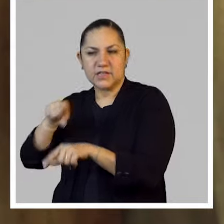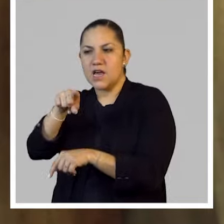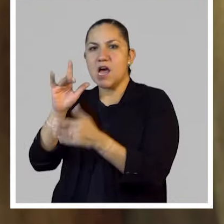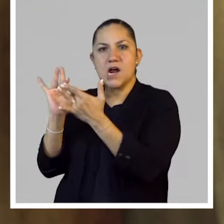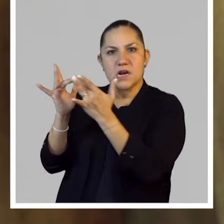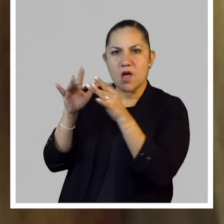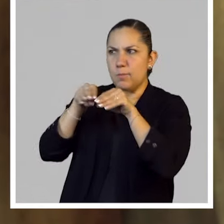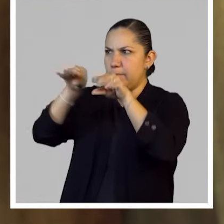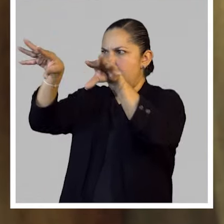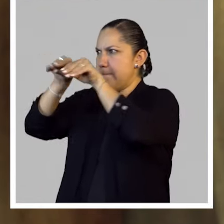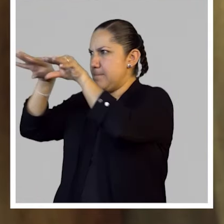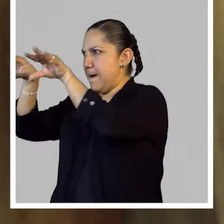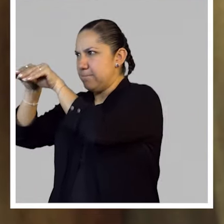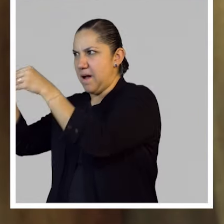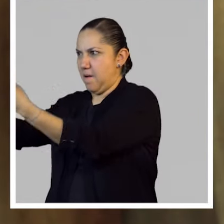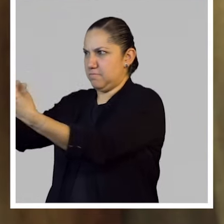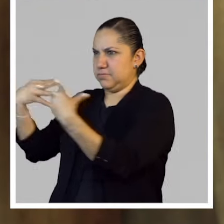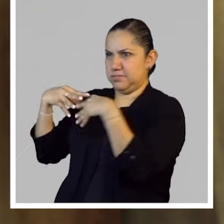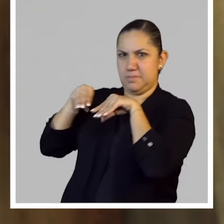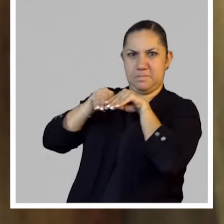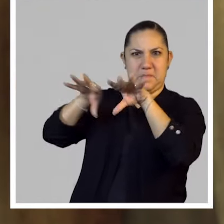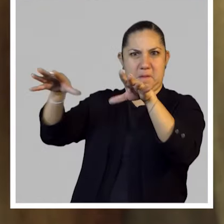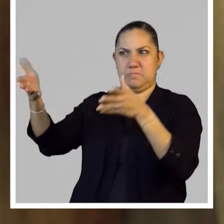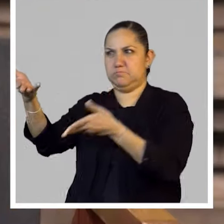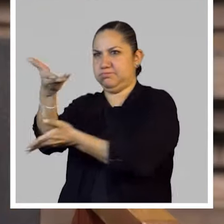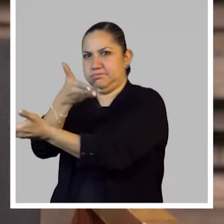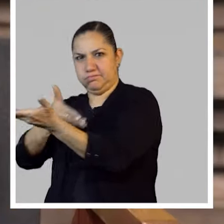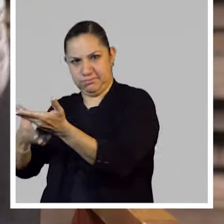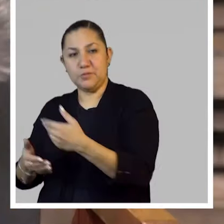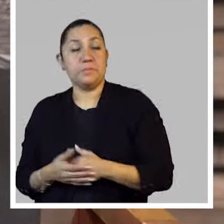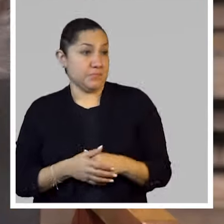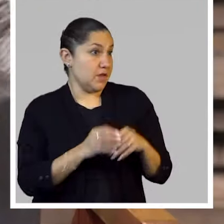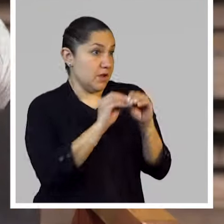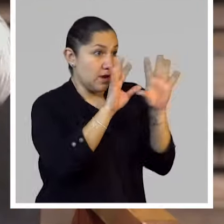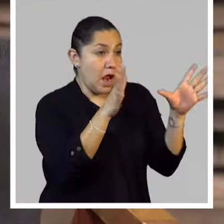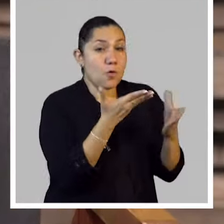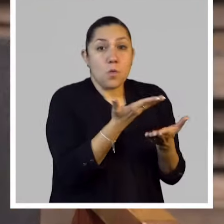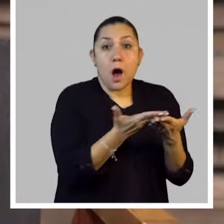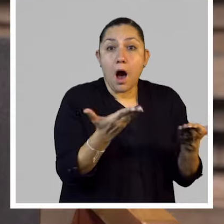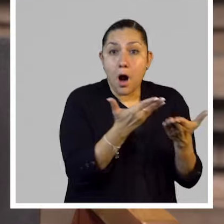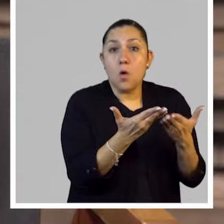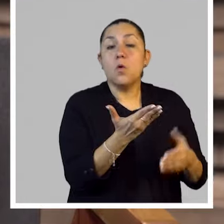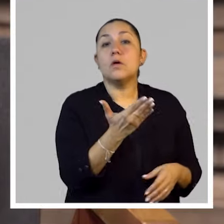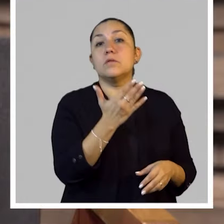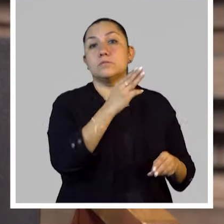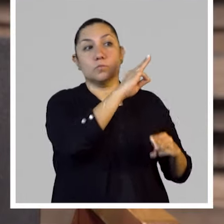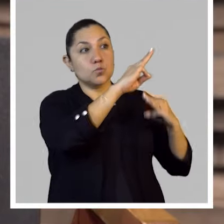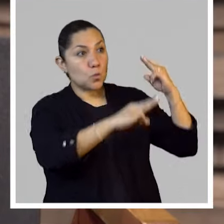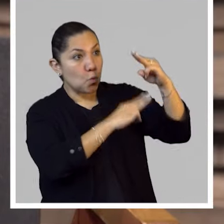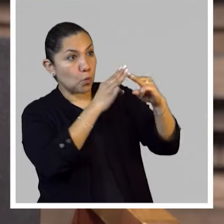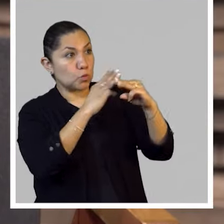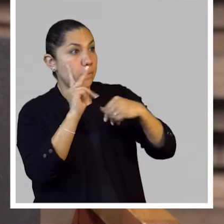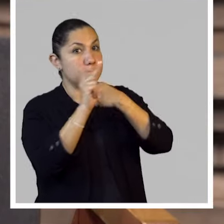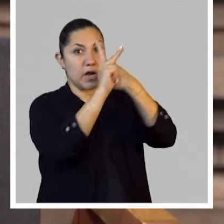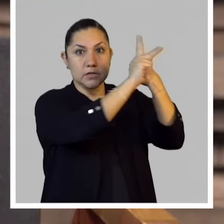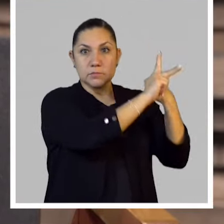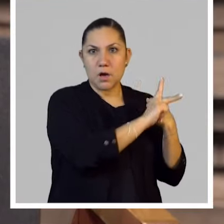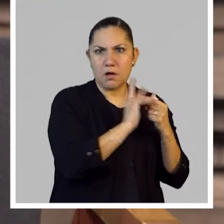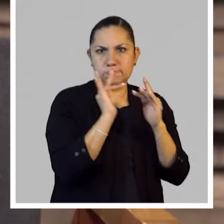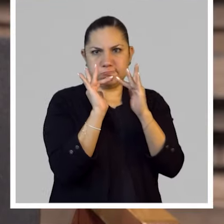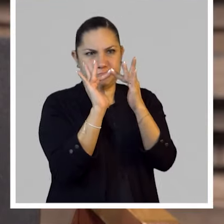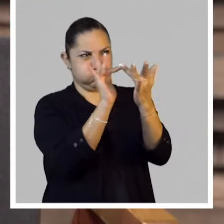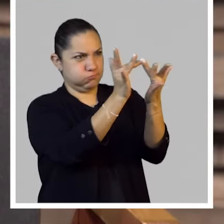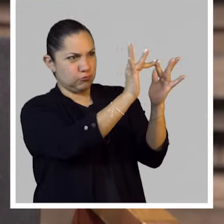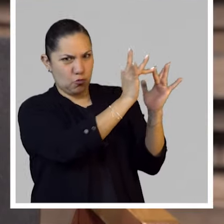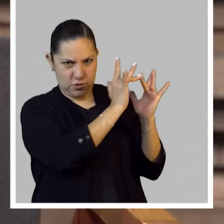sí, sí, o sea, ya pues son más... Es más omnipresente esa conexión global y esa interconectividad, pero pues sin